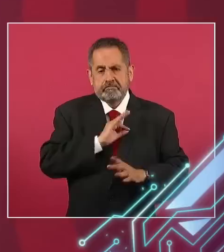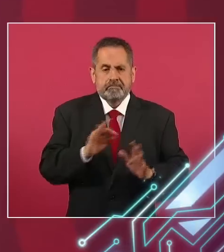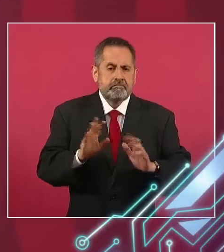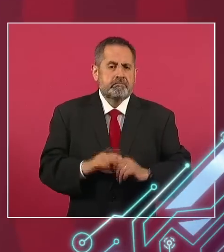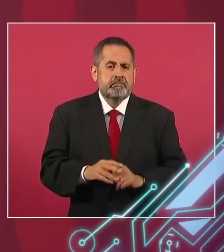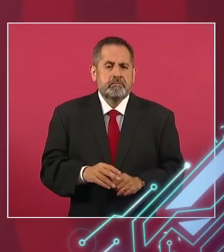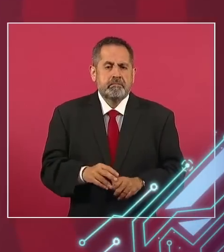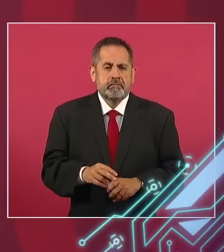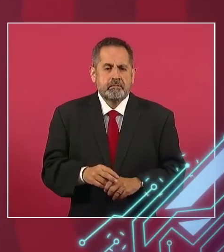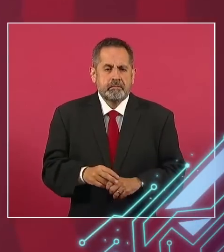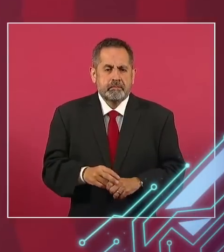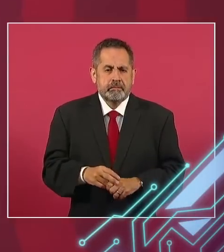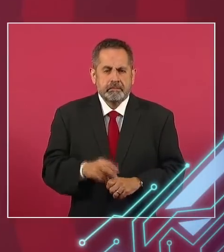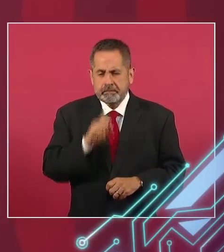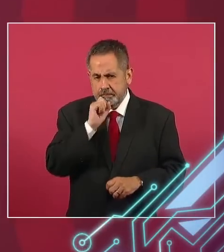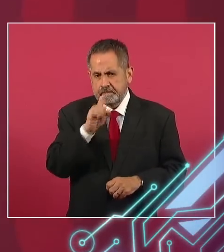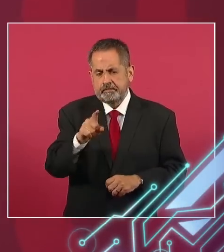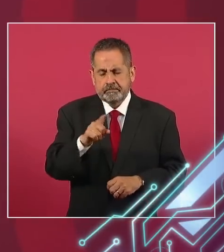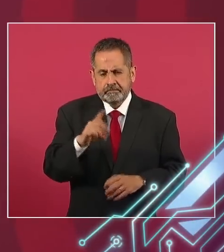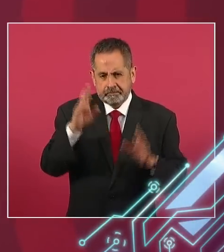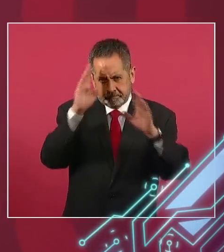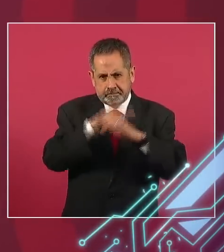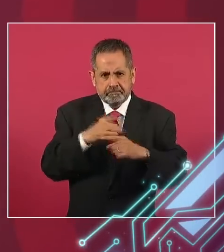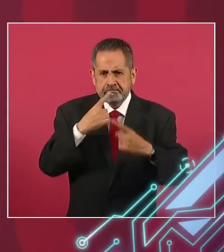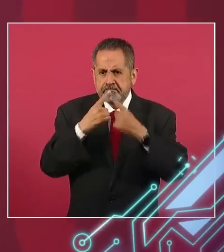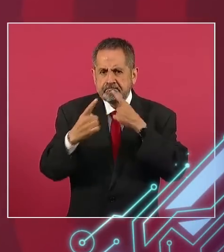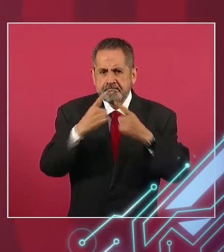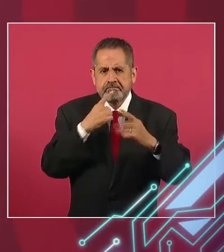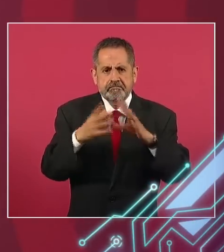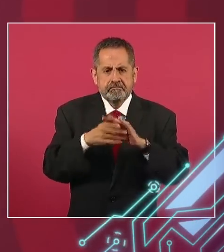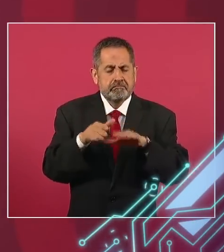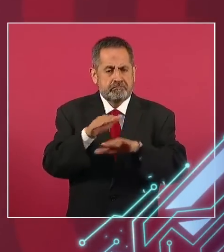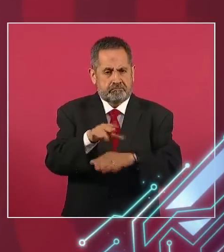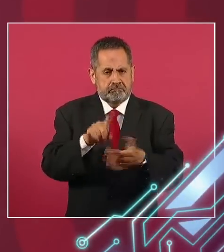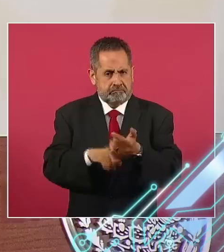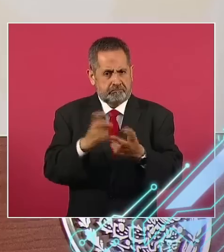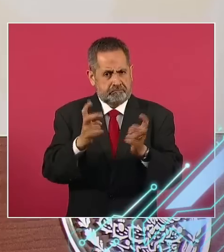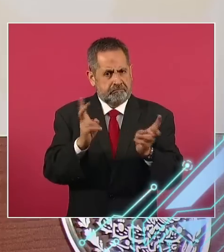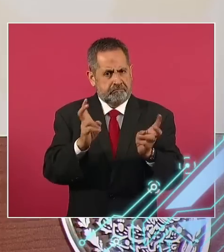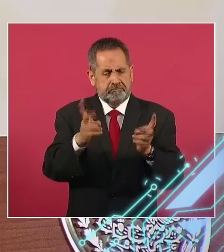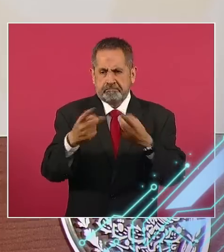Y parte de la reconciliación es hablar sobre estos temas.